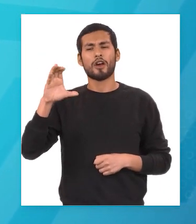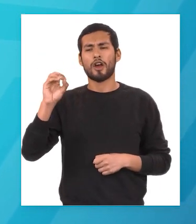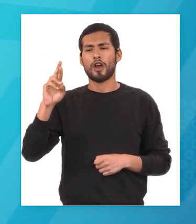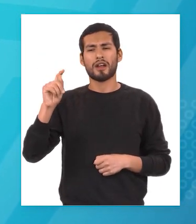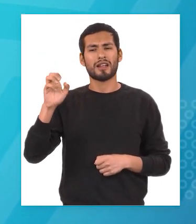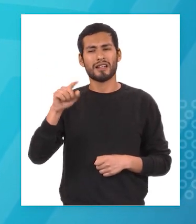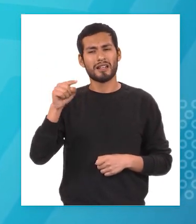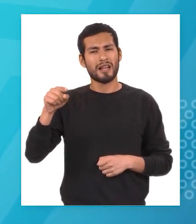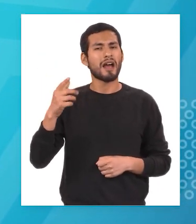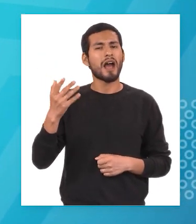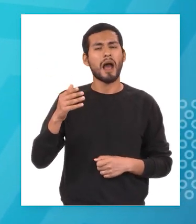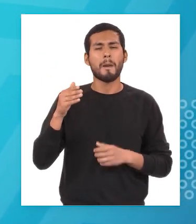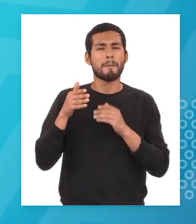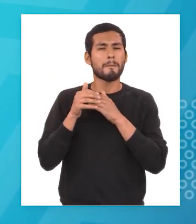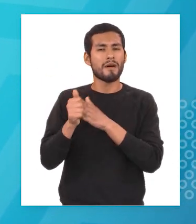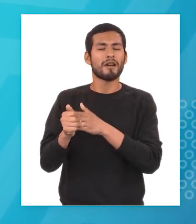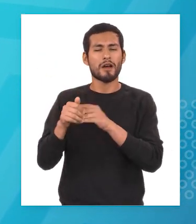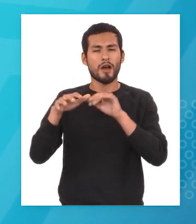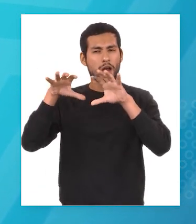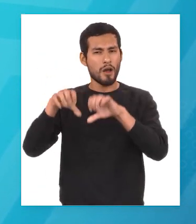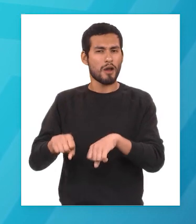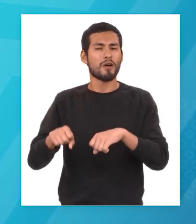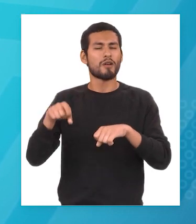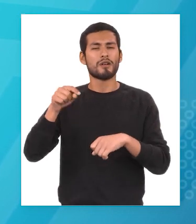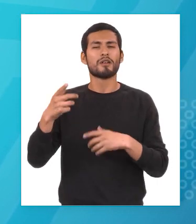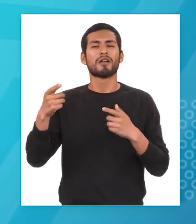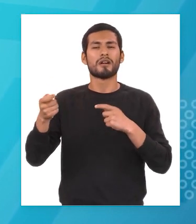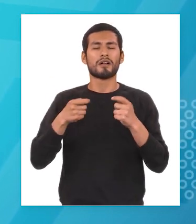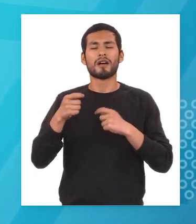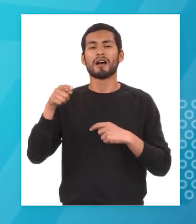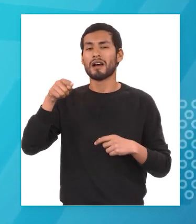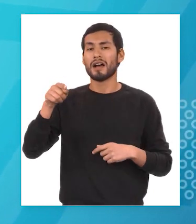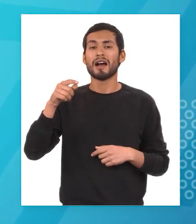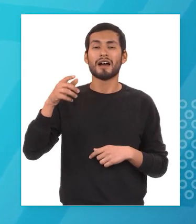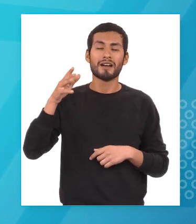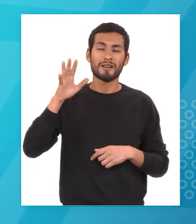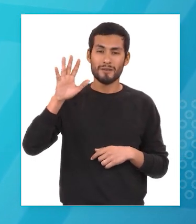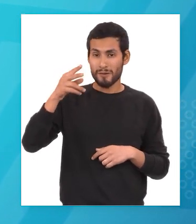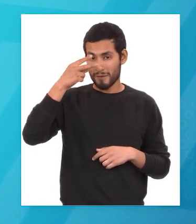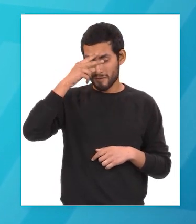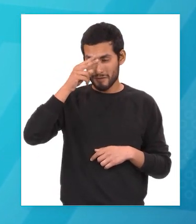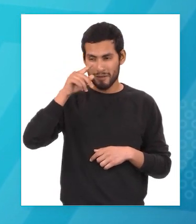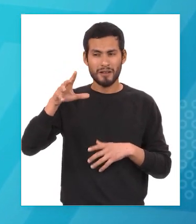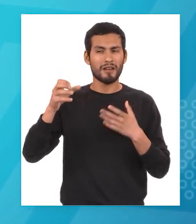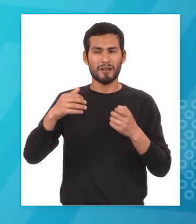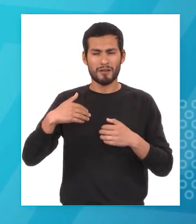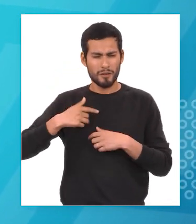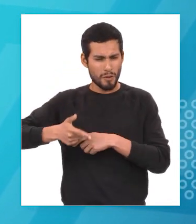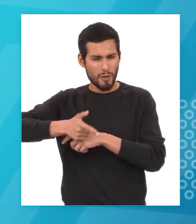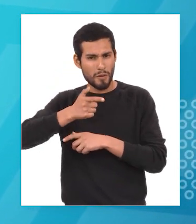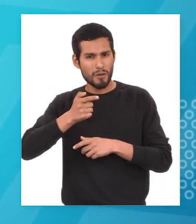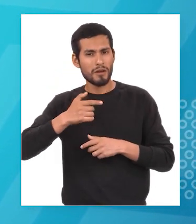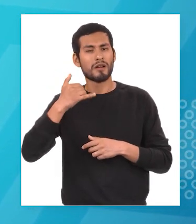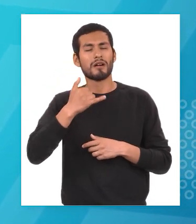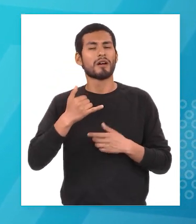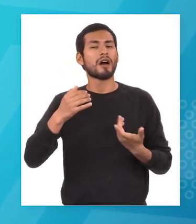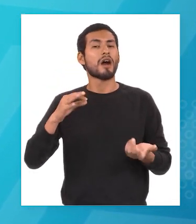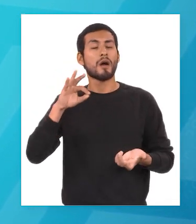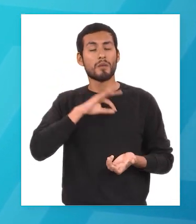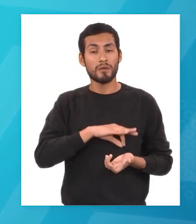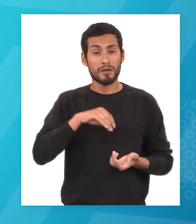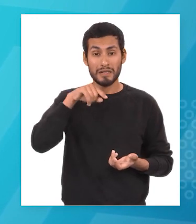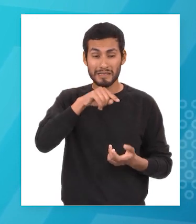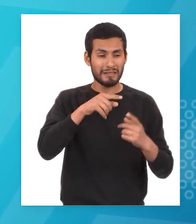cortés al mando se dio la colonización del imperio azteca haciendo uso de armas y también